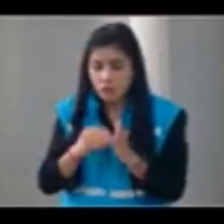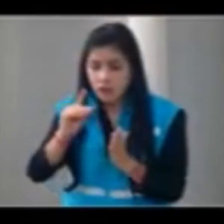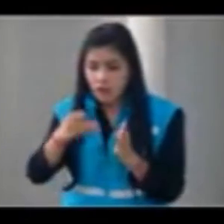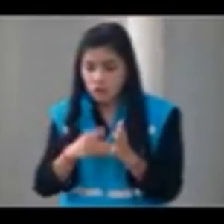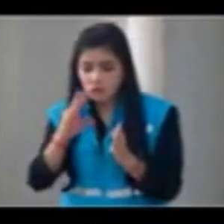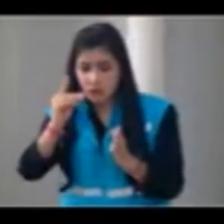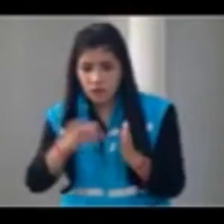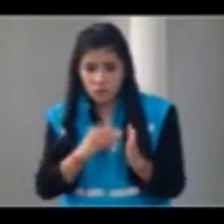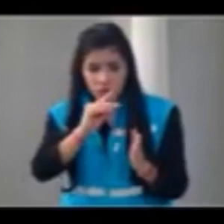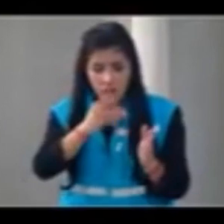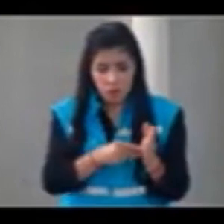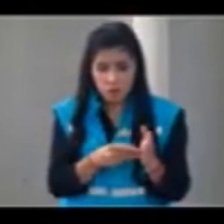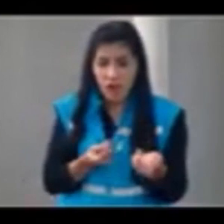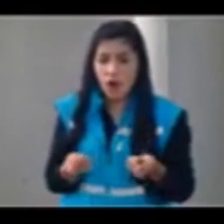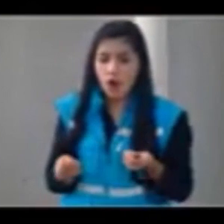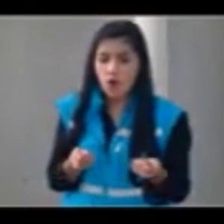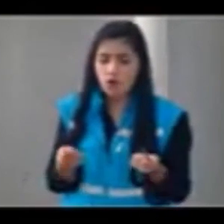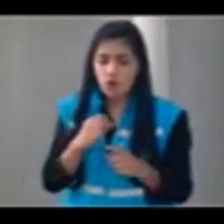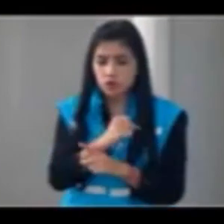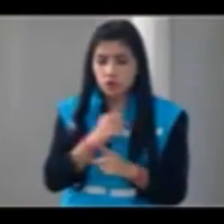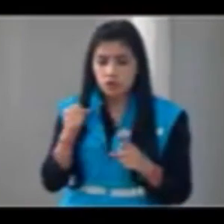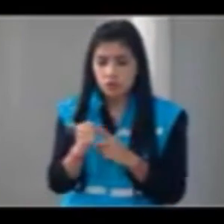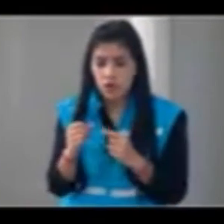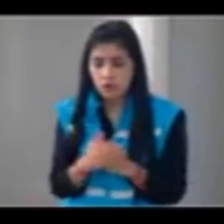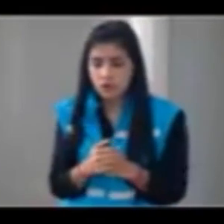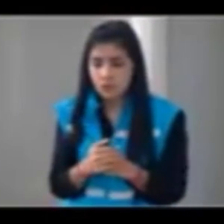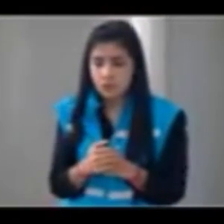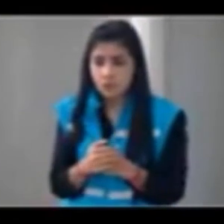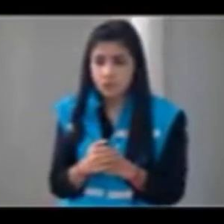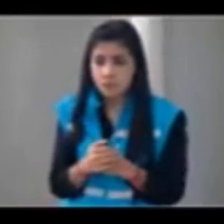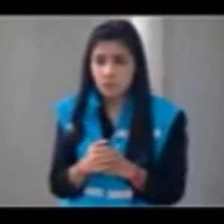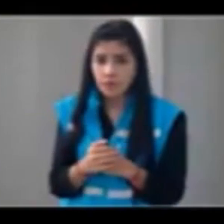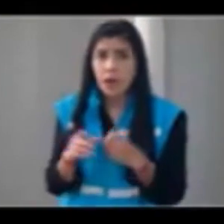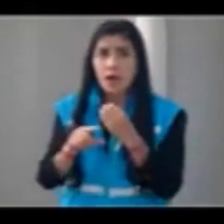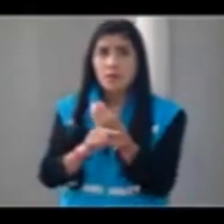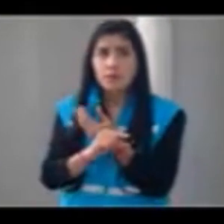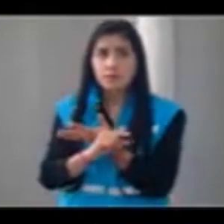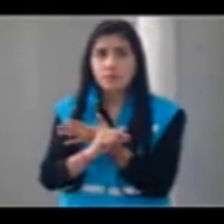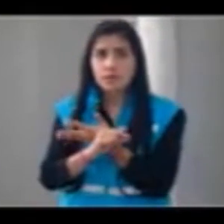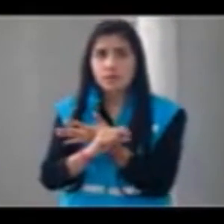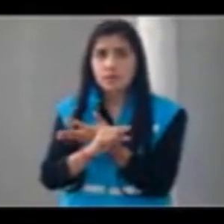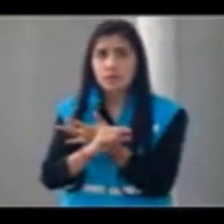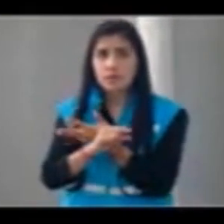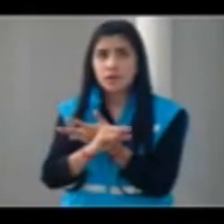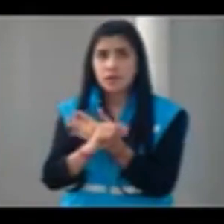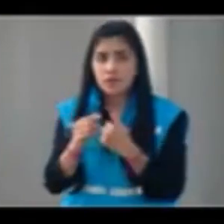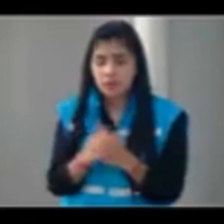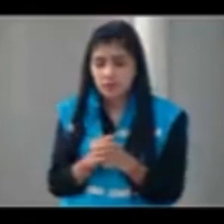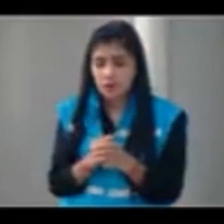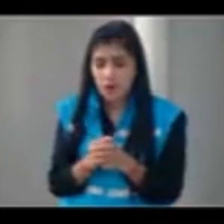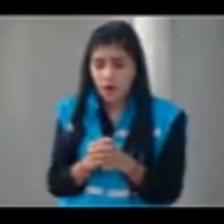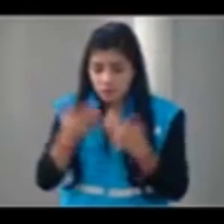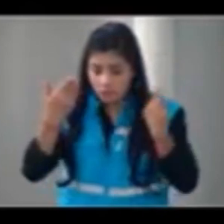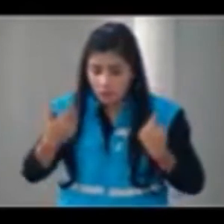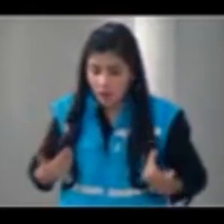ciudadanos que hacen control social a las decisiones de la gerente del canal. Esta persona que aparece en este trino sale con camiseta de Telemedellín y es una